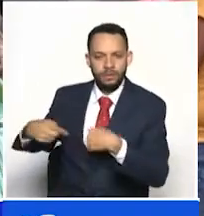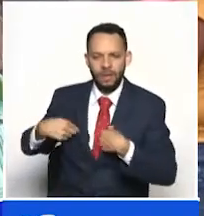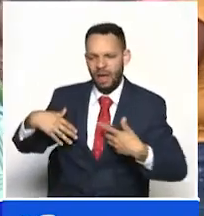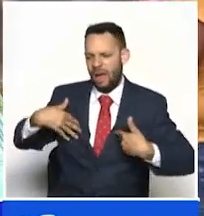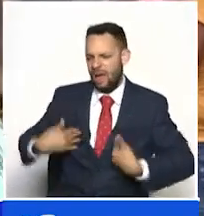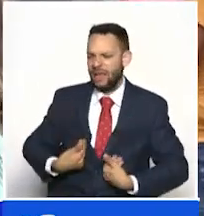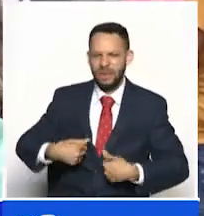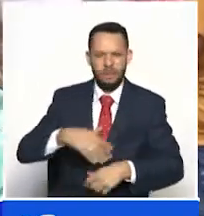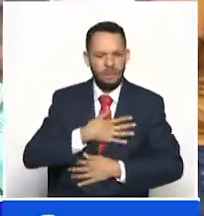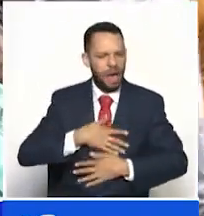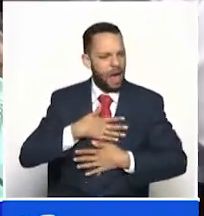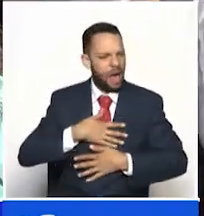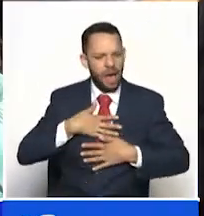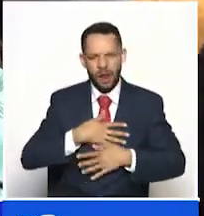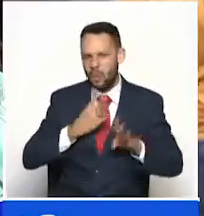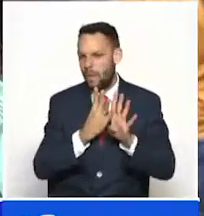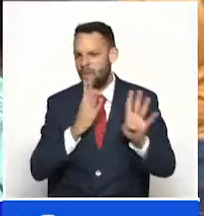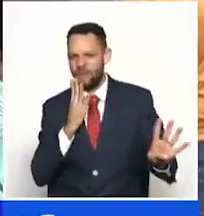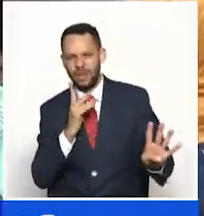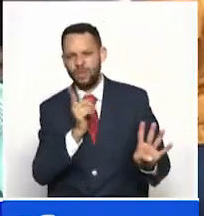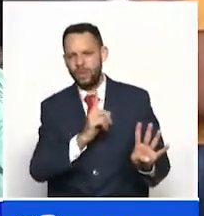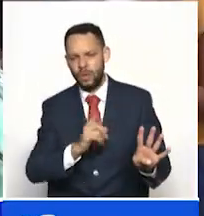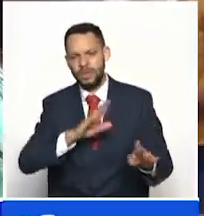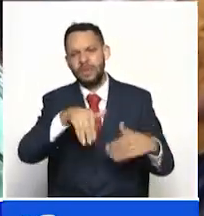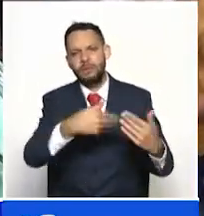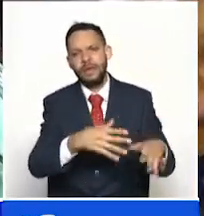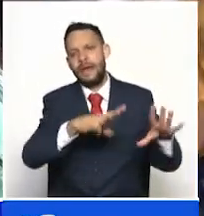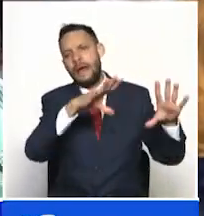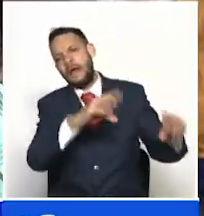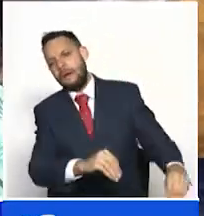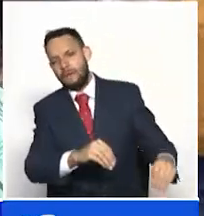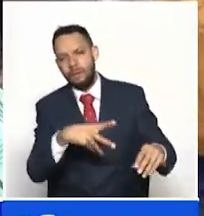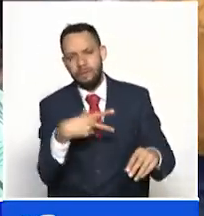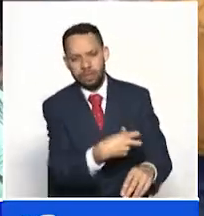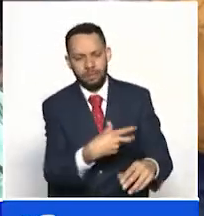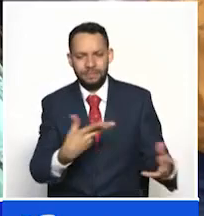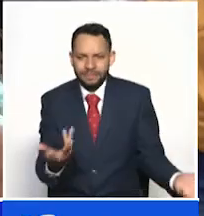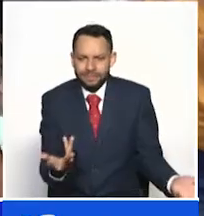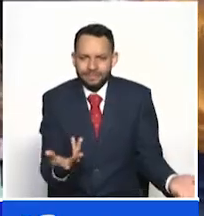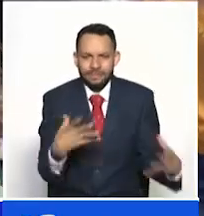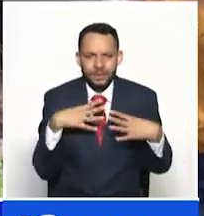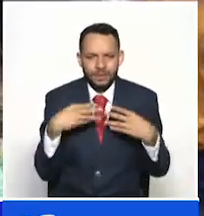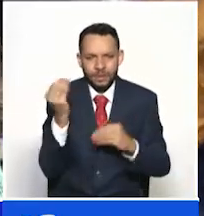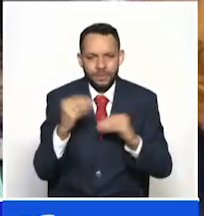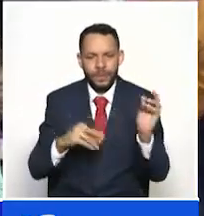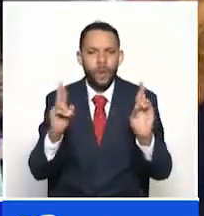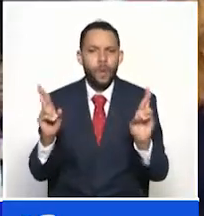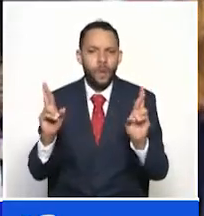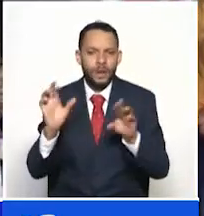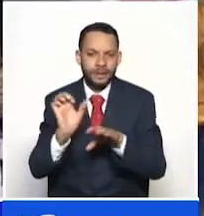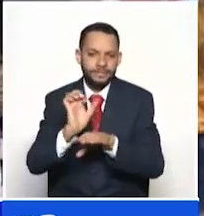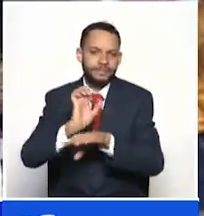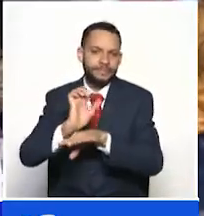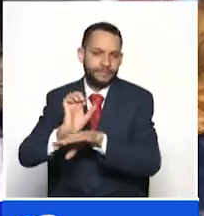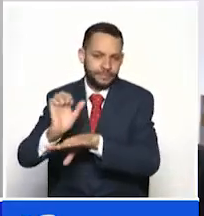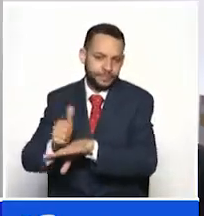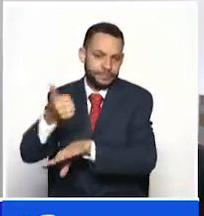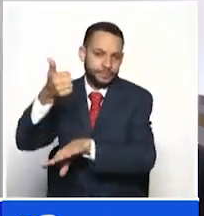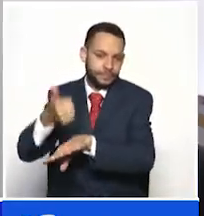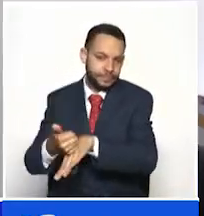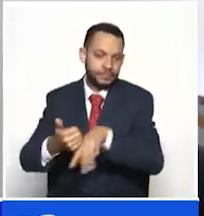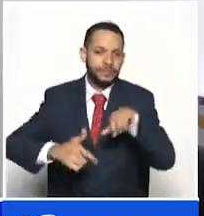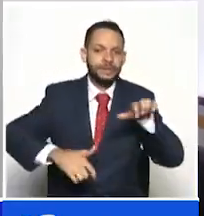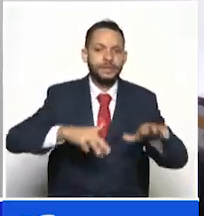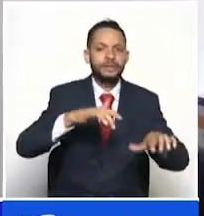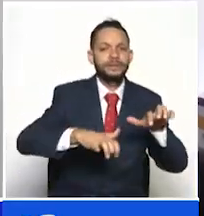que me digan que no ha ido o que se acabaron. Entonces estamos esperando a que la doctora hable a ver por allá con la Secretaría